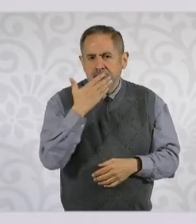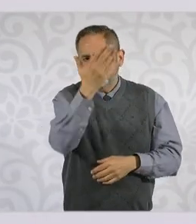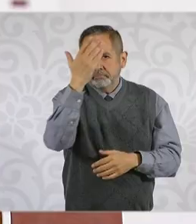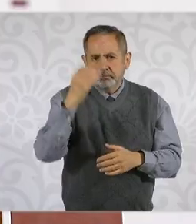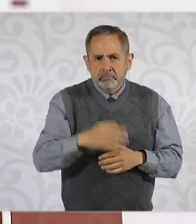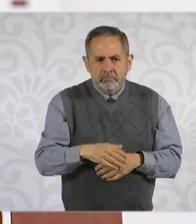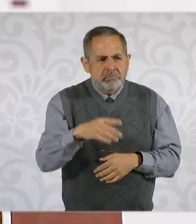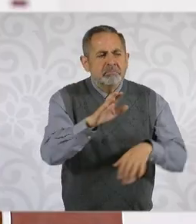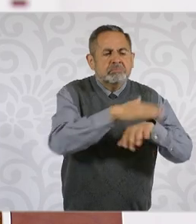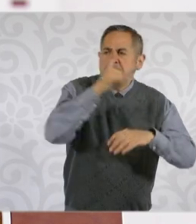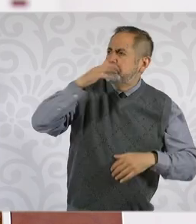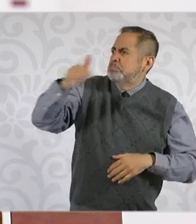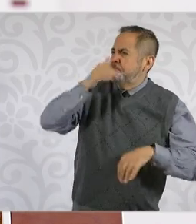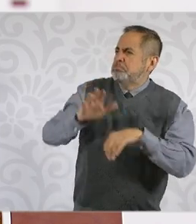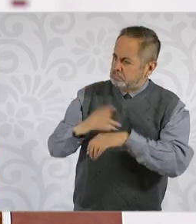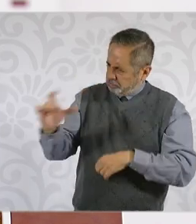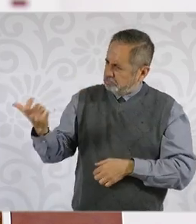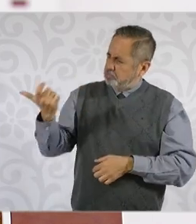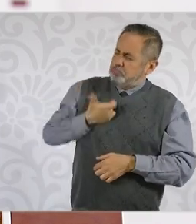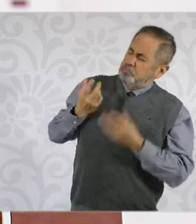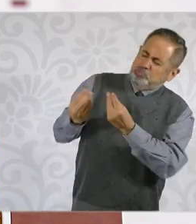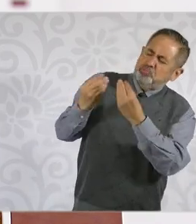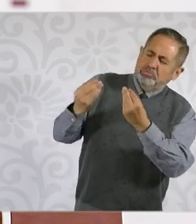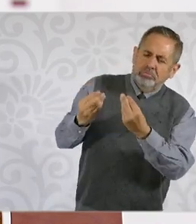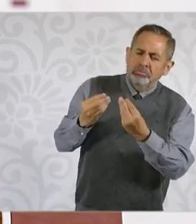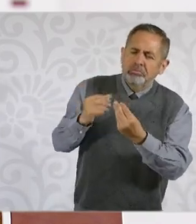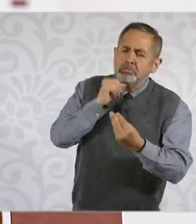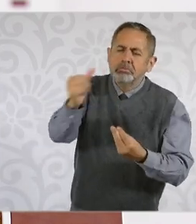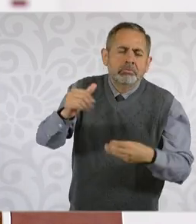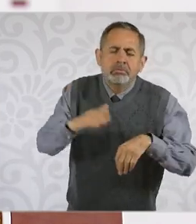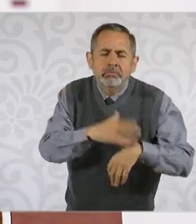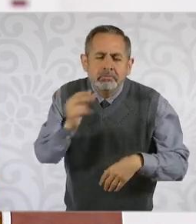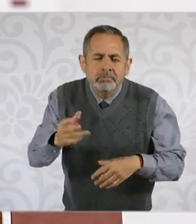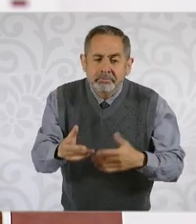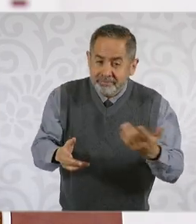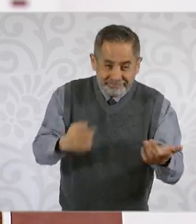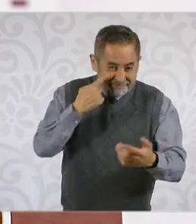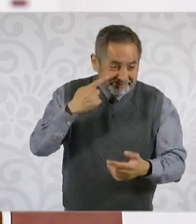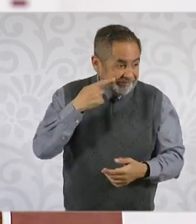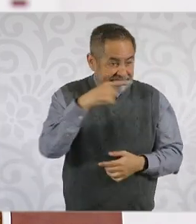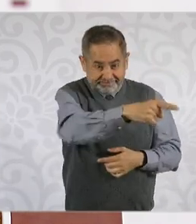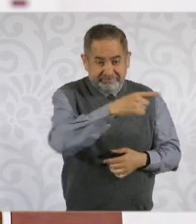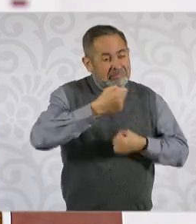qué no protestan por esto? Con todo y paro hubo sabadazo.